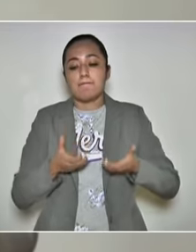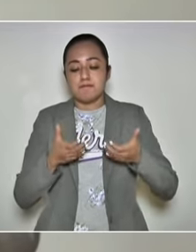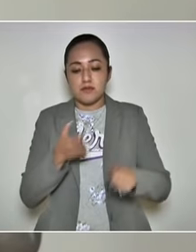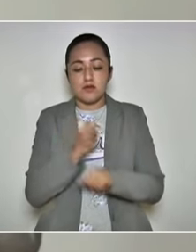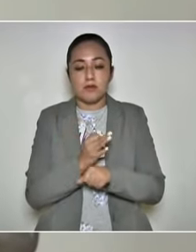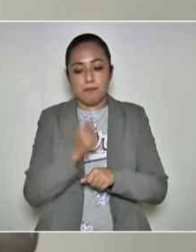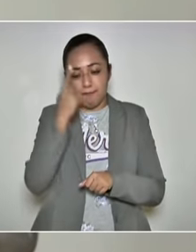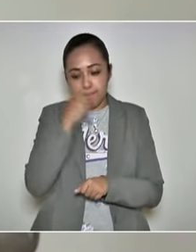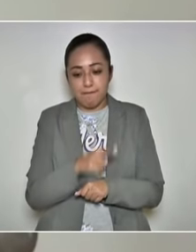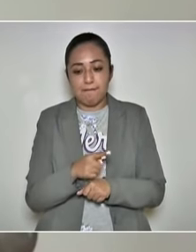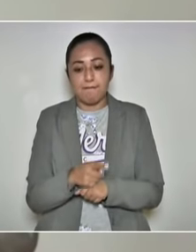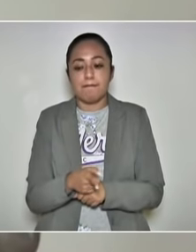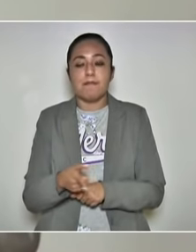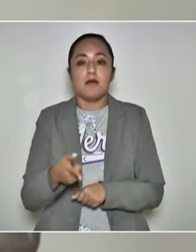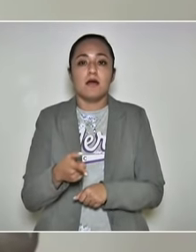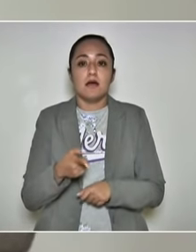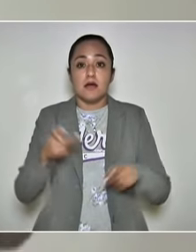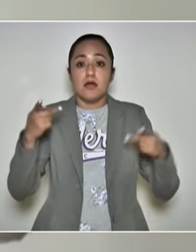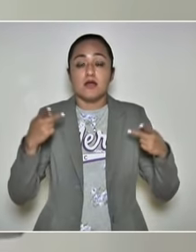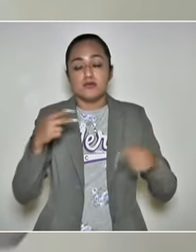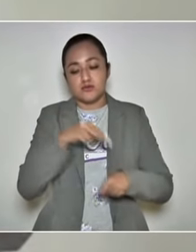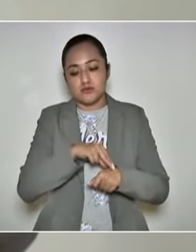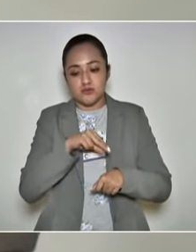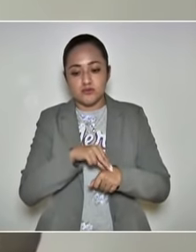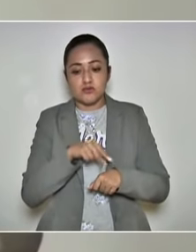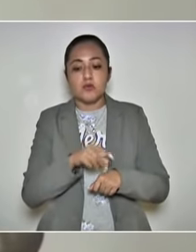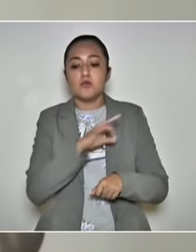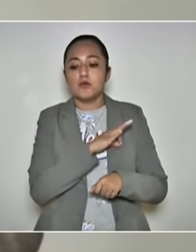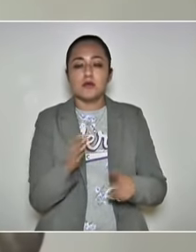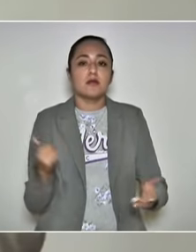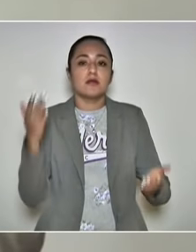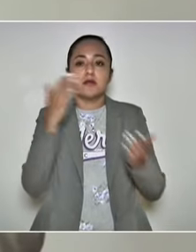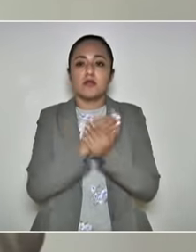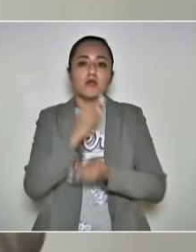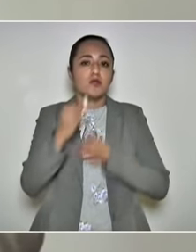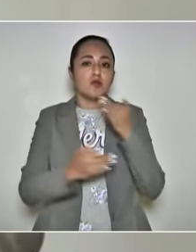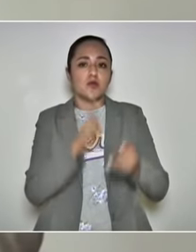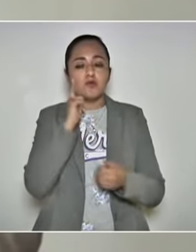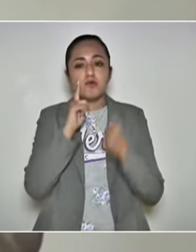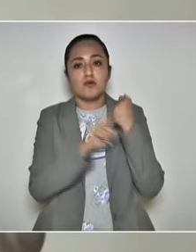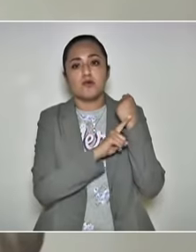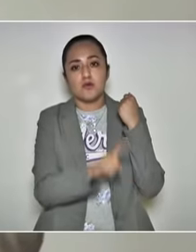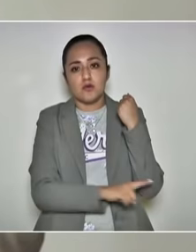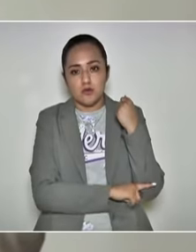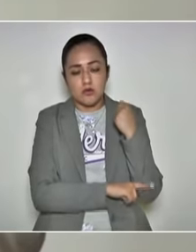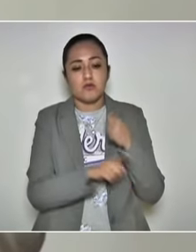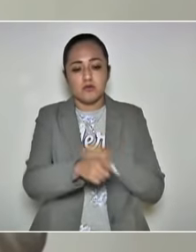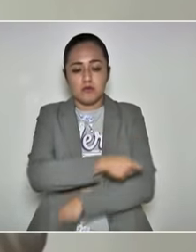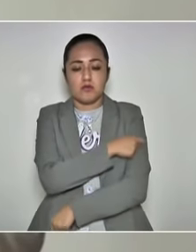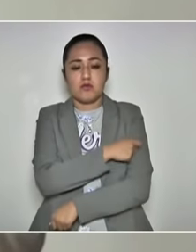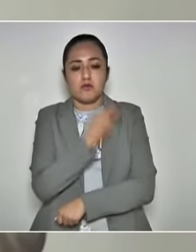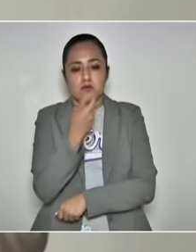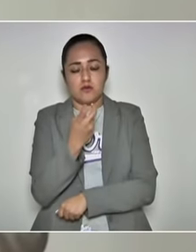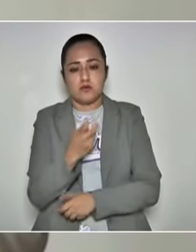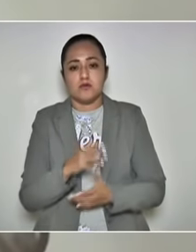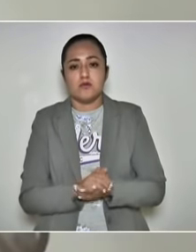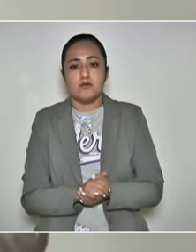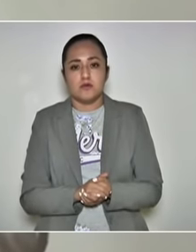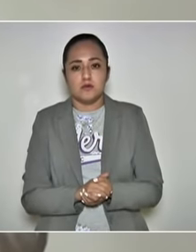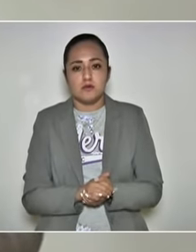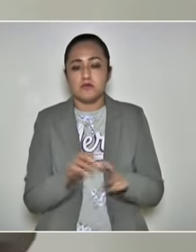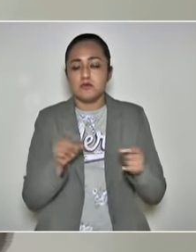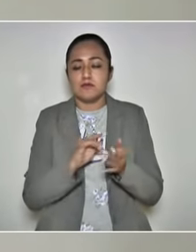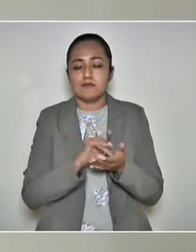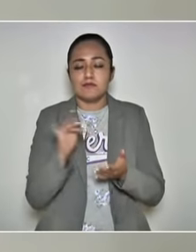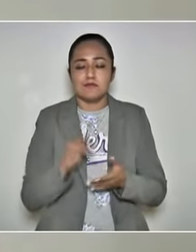los docentes, pueden ir todas las mujeres embarazadas a vacunarse. Gracias,